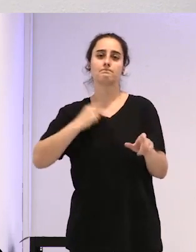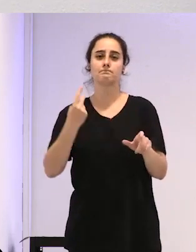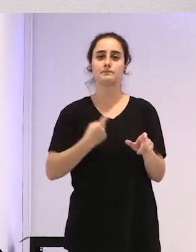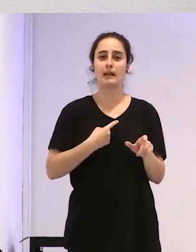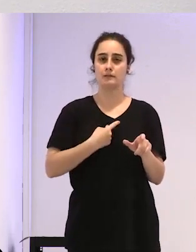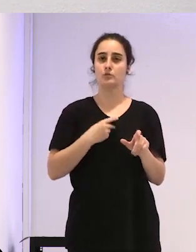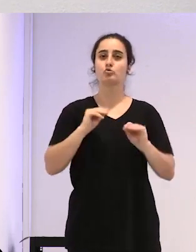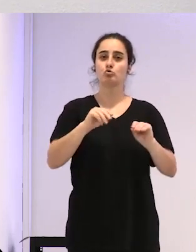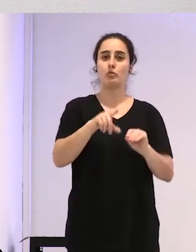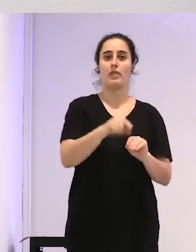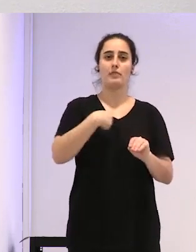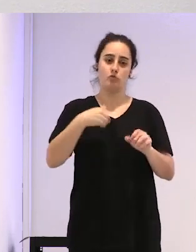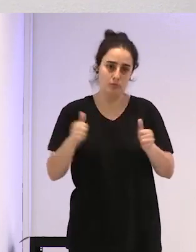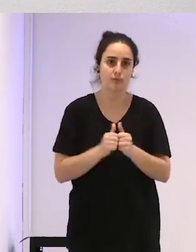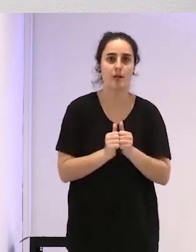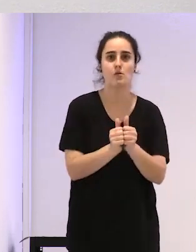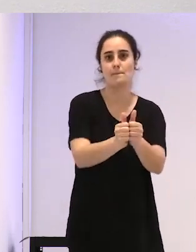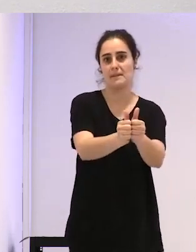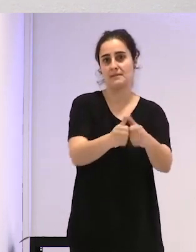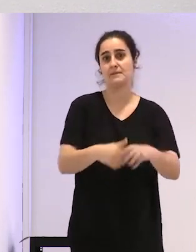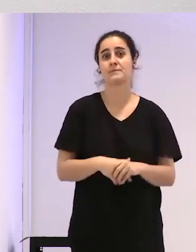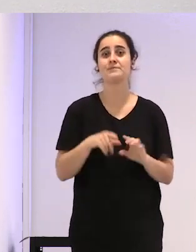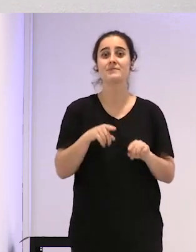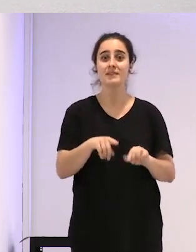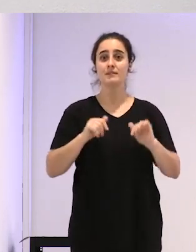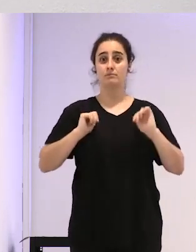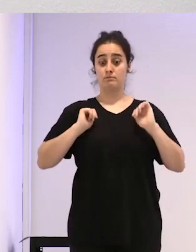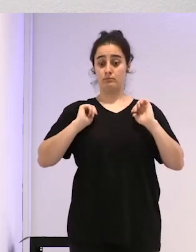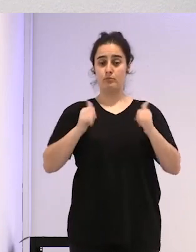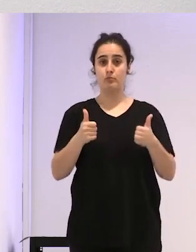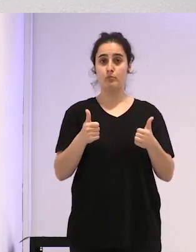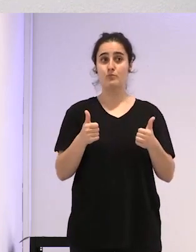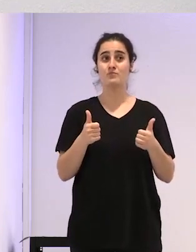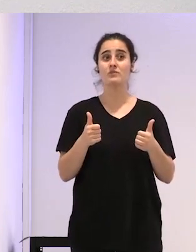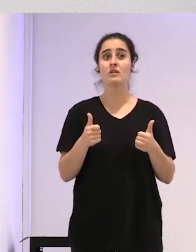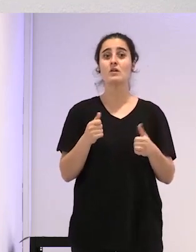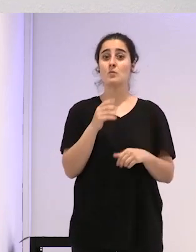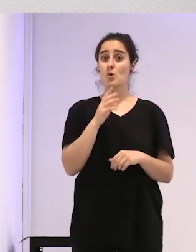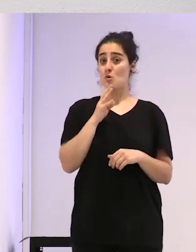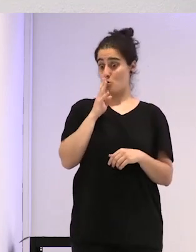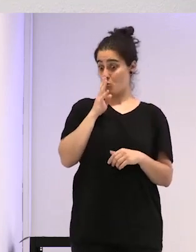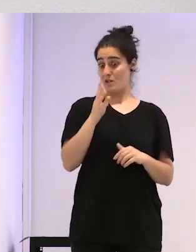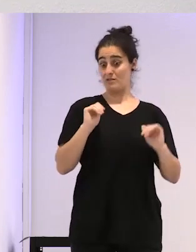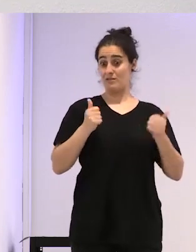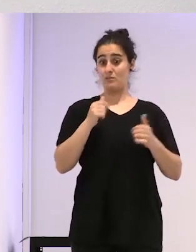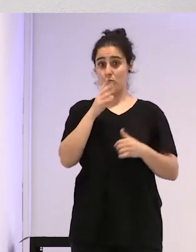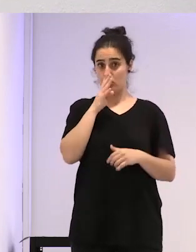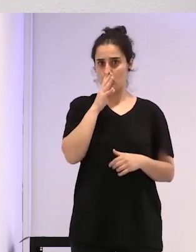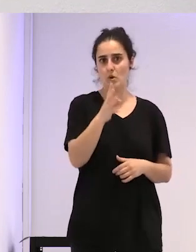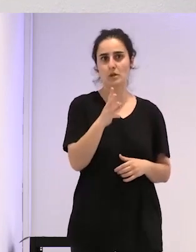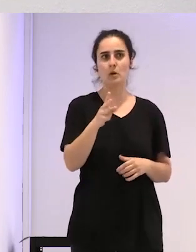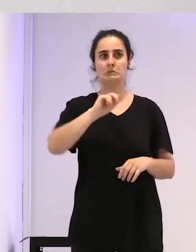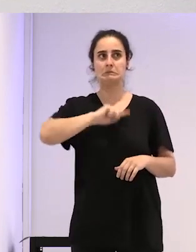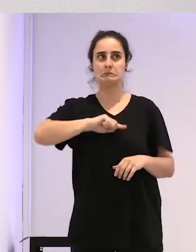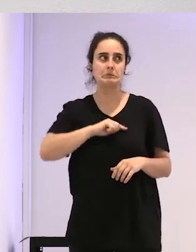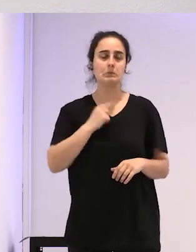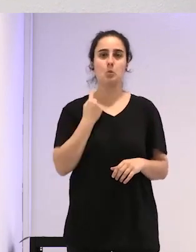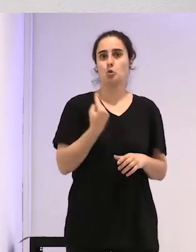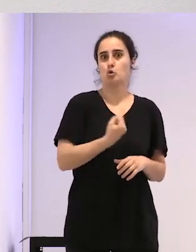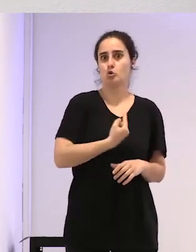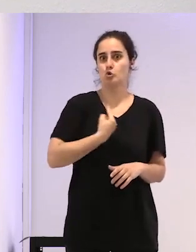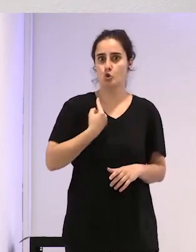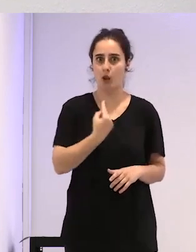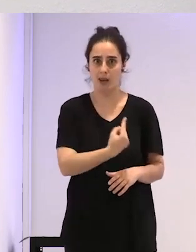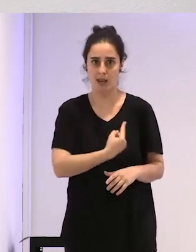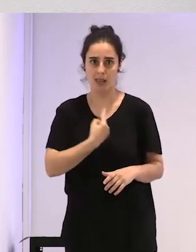sus cuerpos y sus vidas, ¿vale? Este es el comienzo, los primeros cuatro años fueron bastante de soledad, es verdad